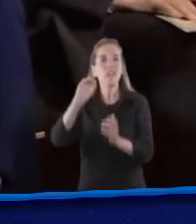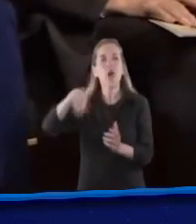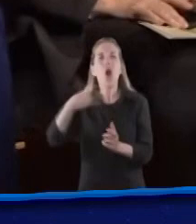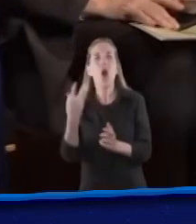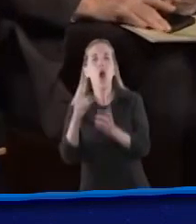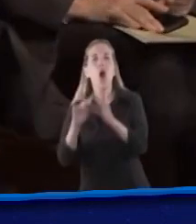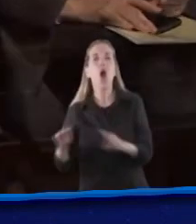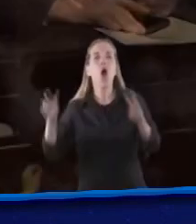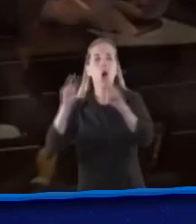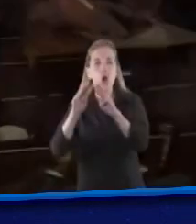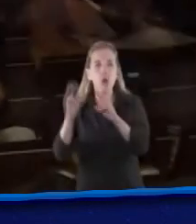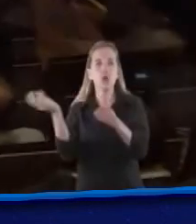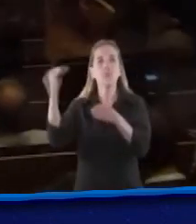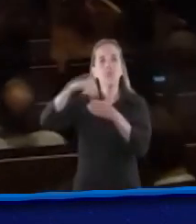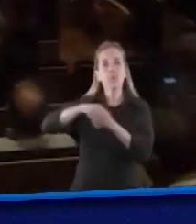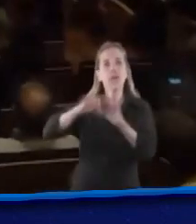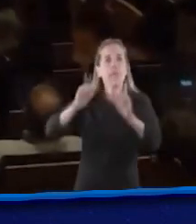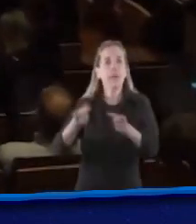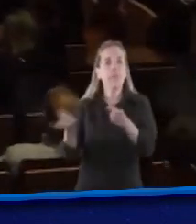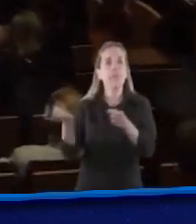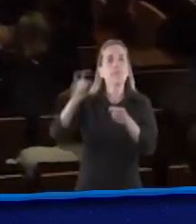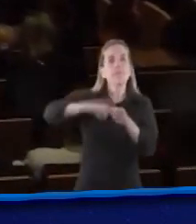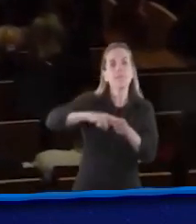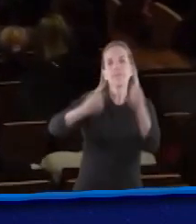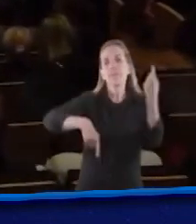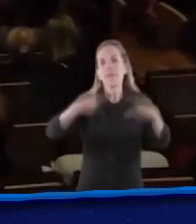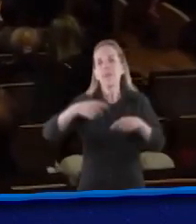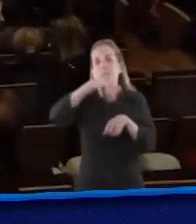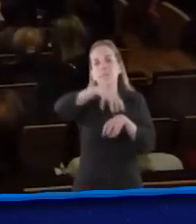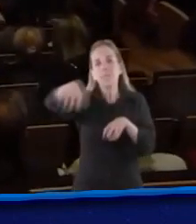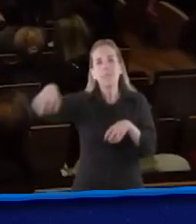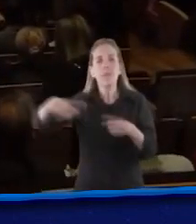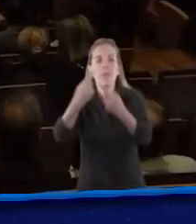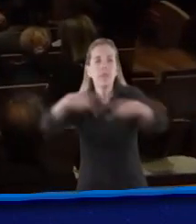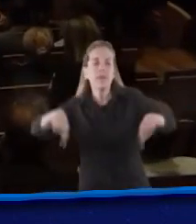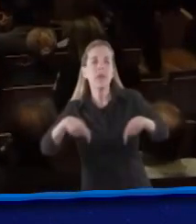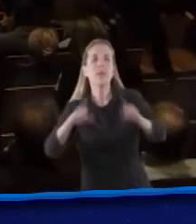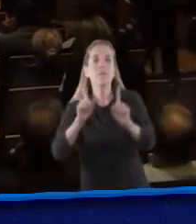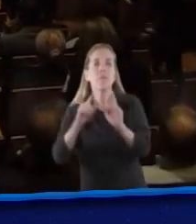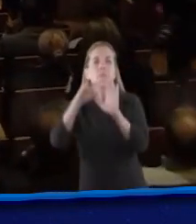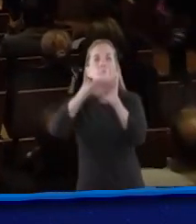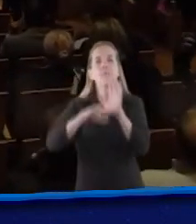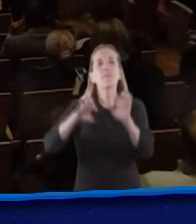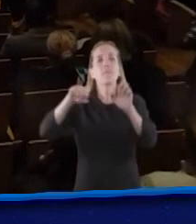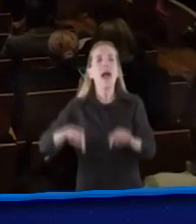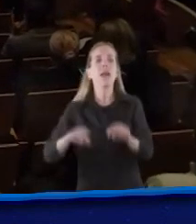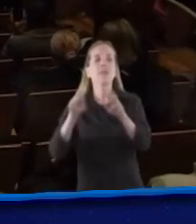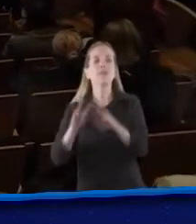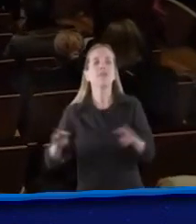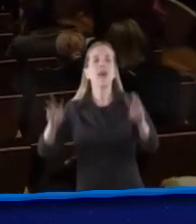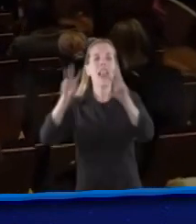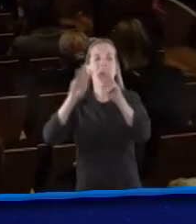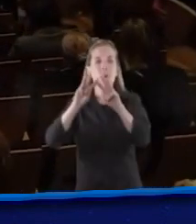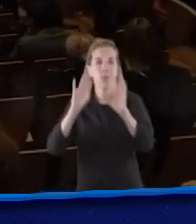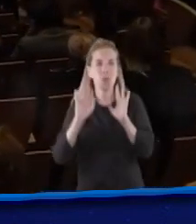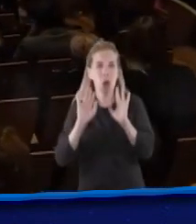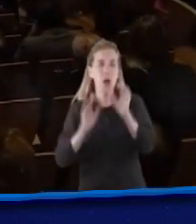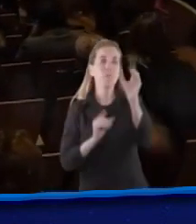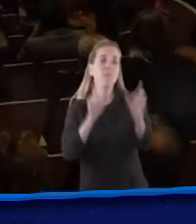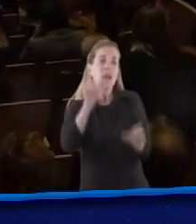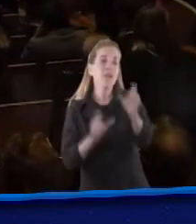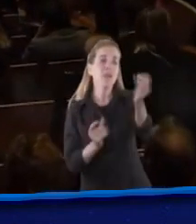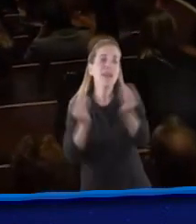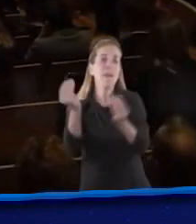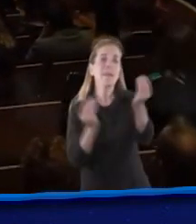los movimientos sociales, y entre esos grupos de opinión que a nivel mundial deben seguir pujando por una nueva gobernanza global, y allí quiero